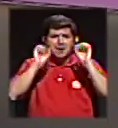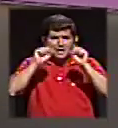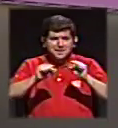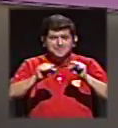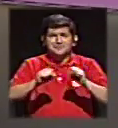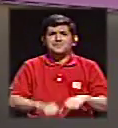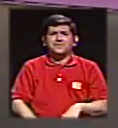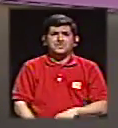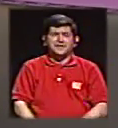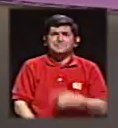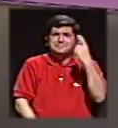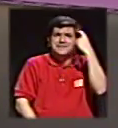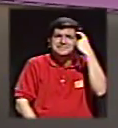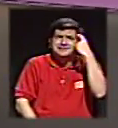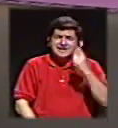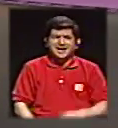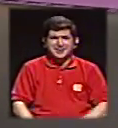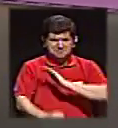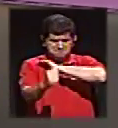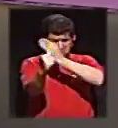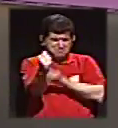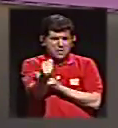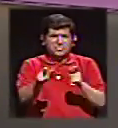y prensa no pueden conivar